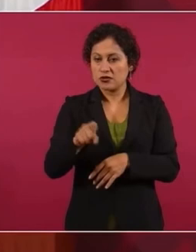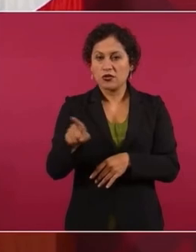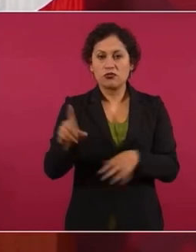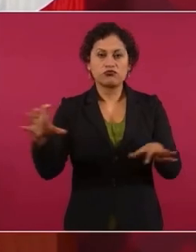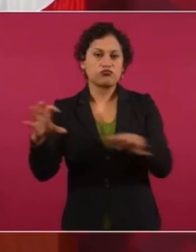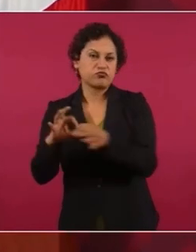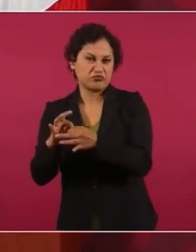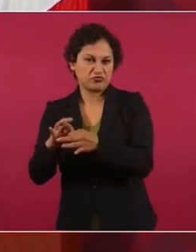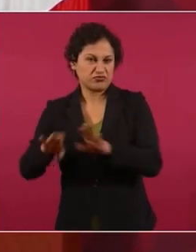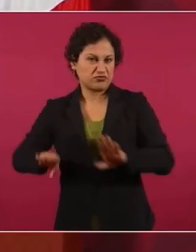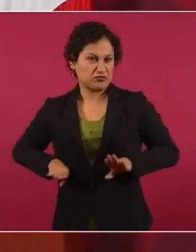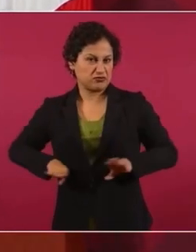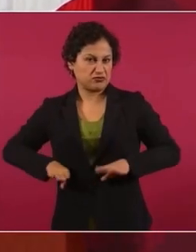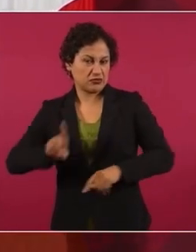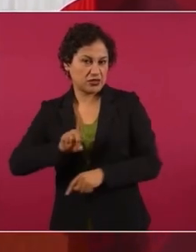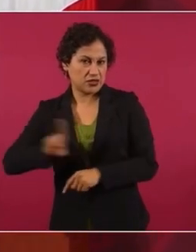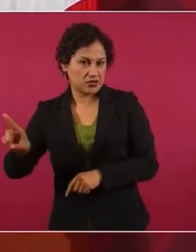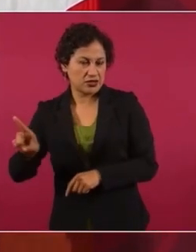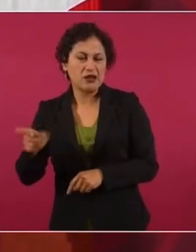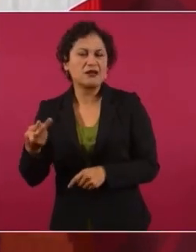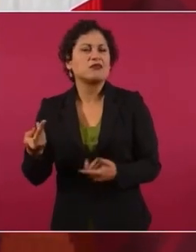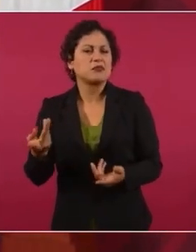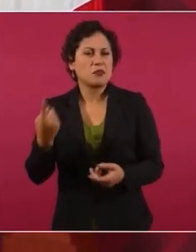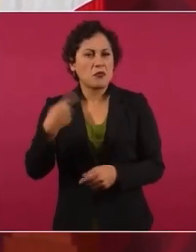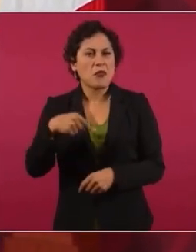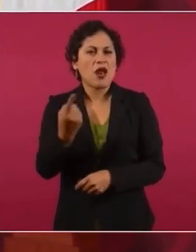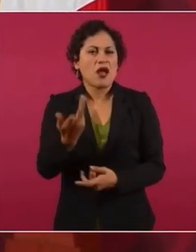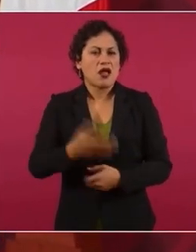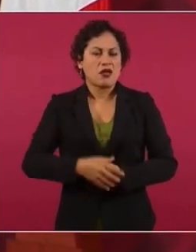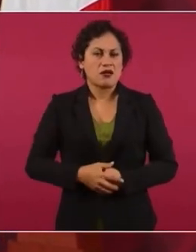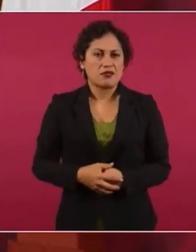derecha? ¿Qué ganan?